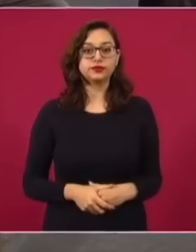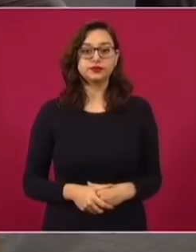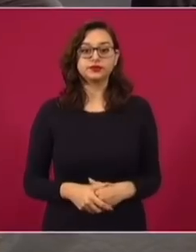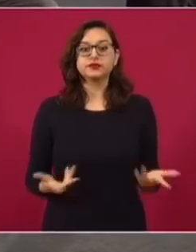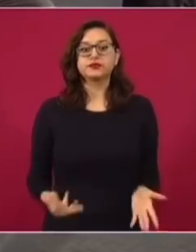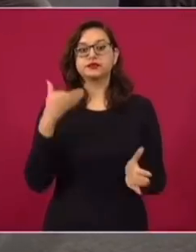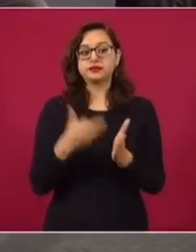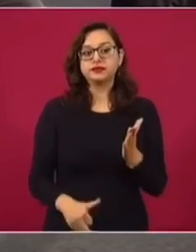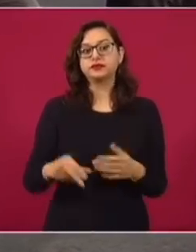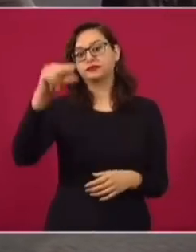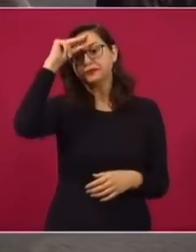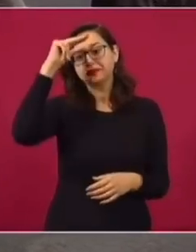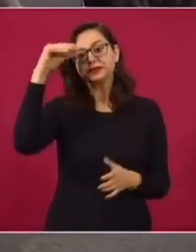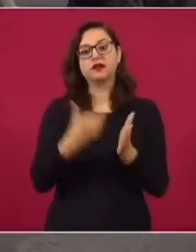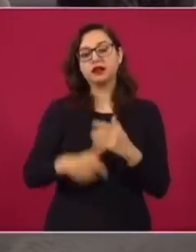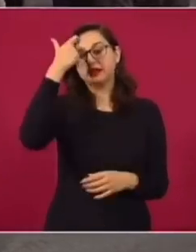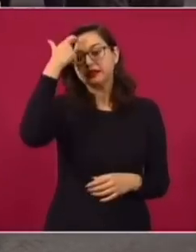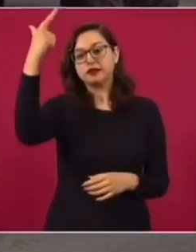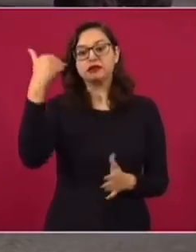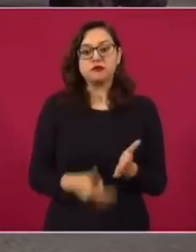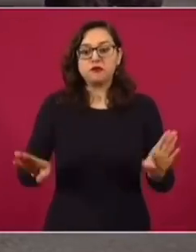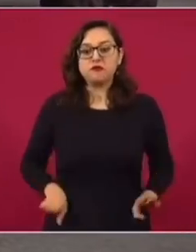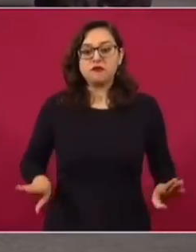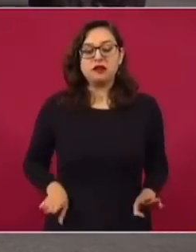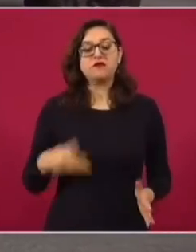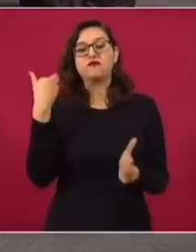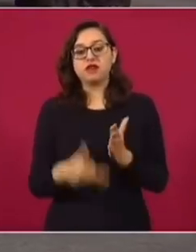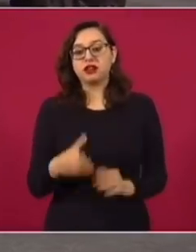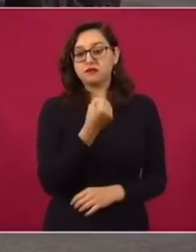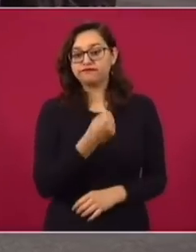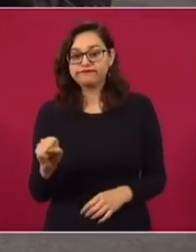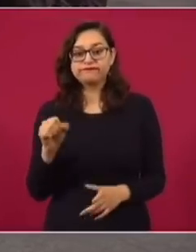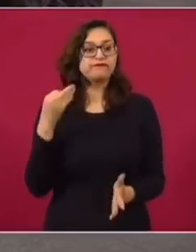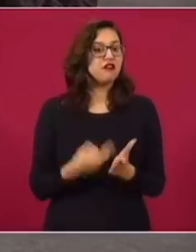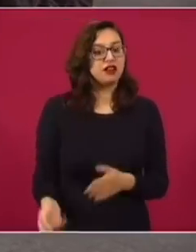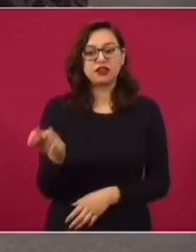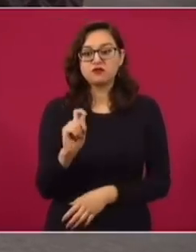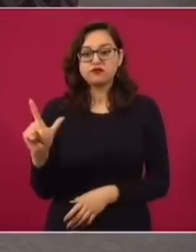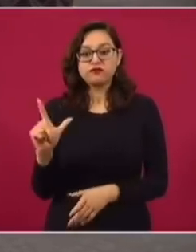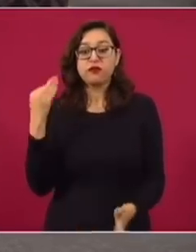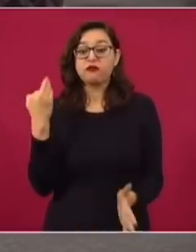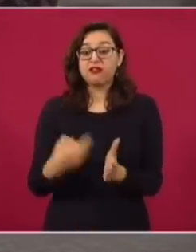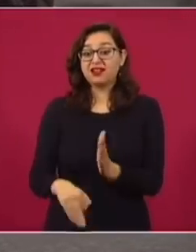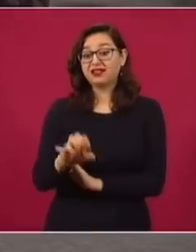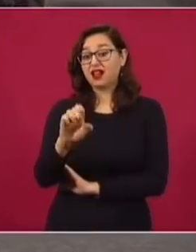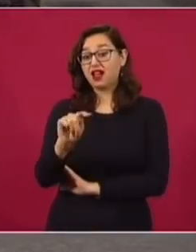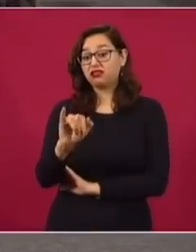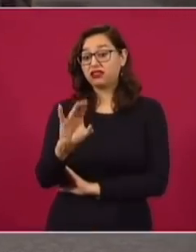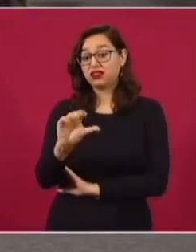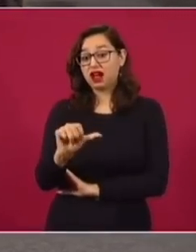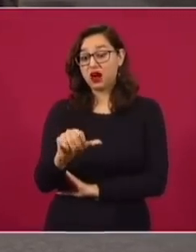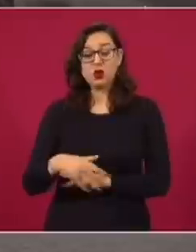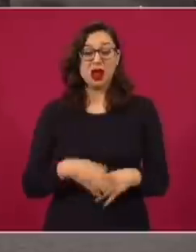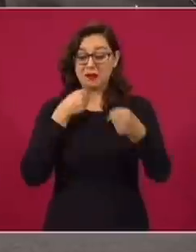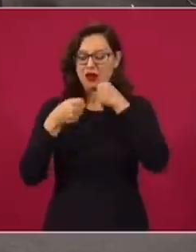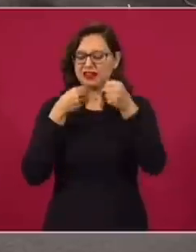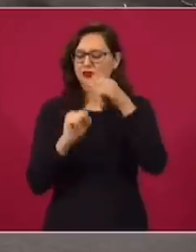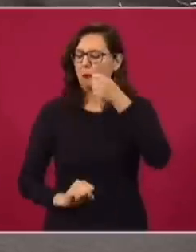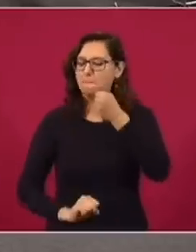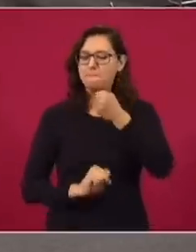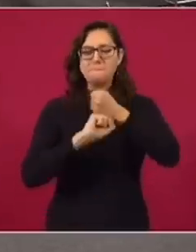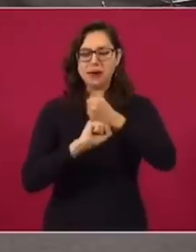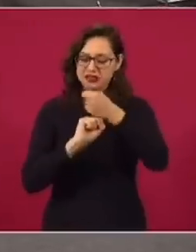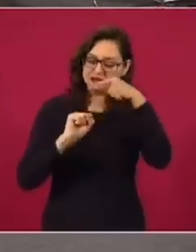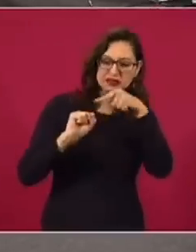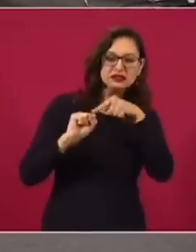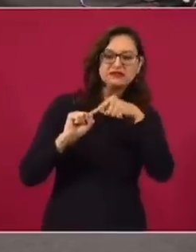Falta imaginación, falta talento, falta profesionalismo y sobre todo, falta ética. El periodismo es un imperativo ético, como